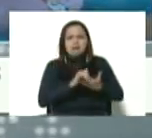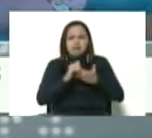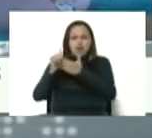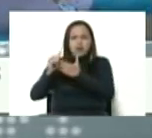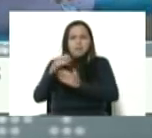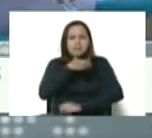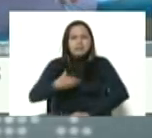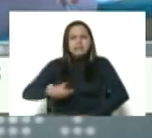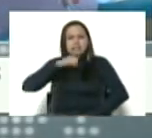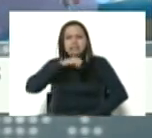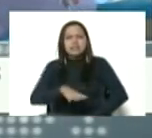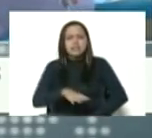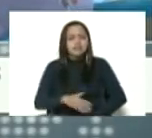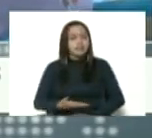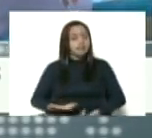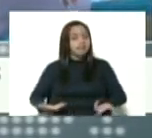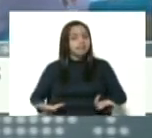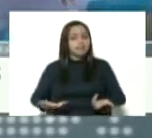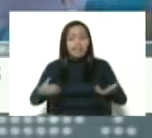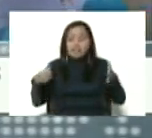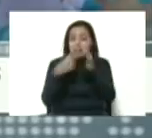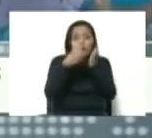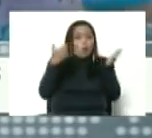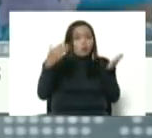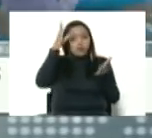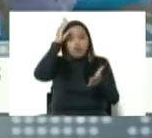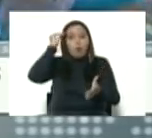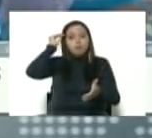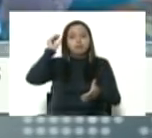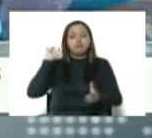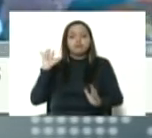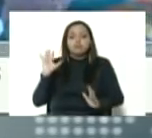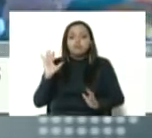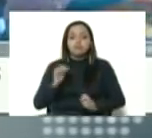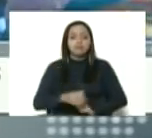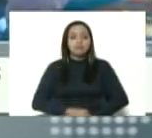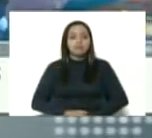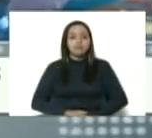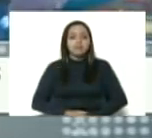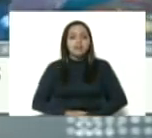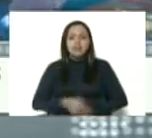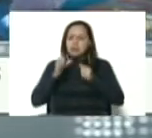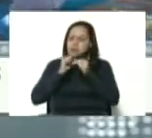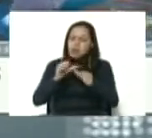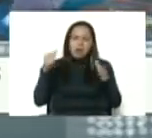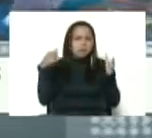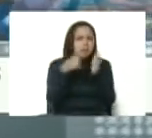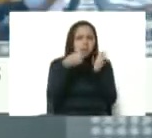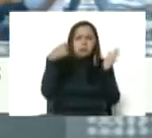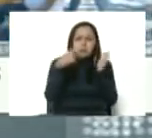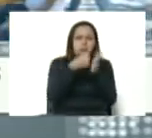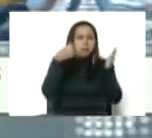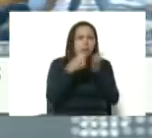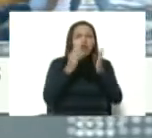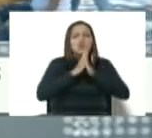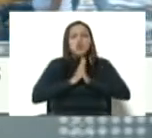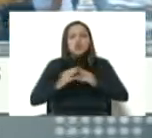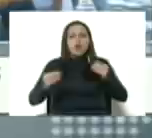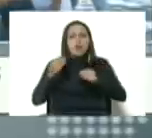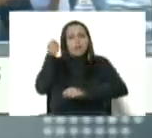Chávez, se estrelló y se seguirán estrellando aquellos que pretendan